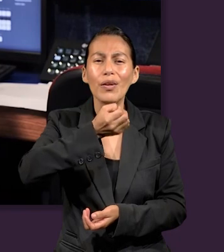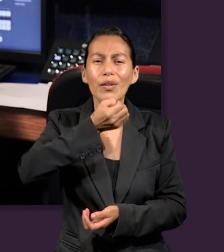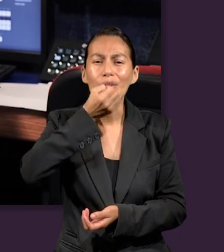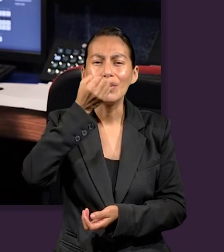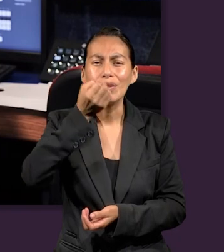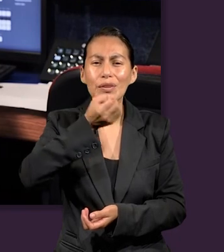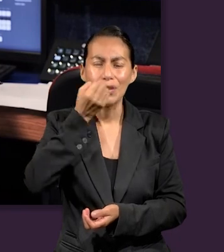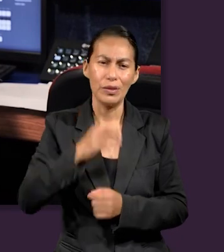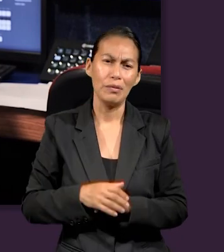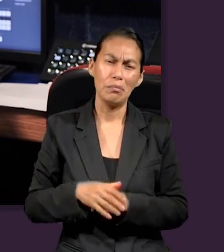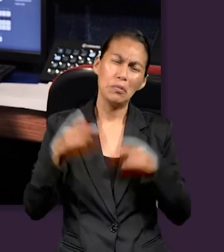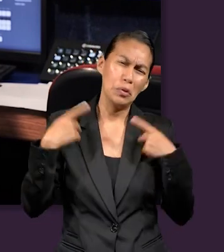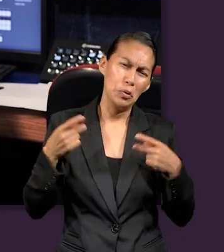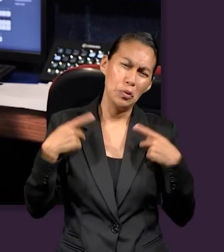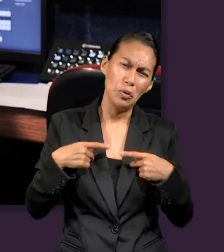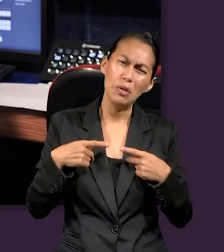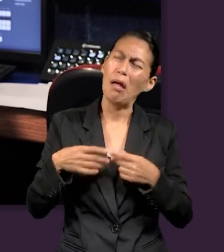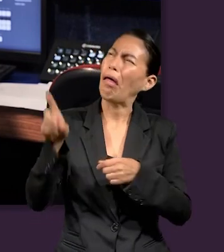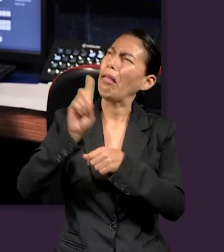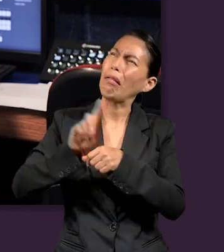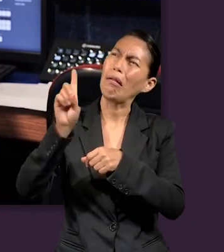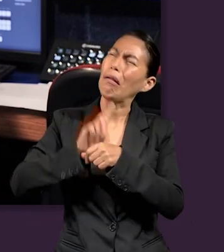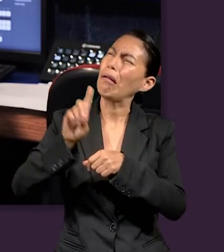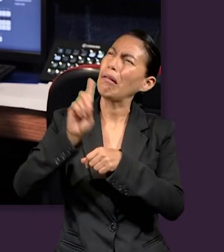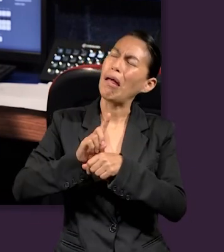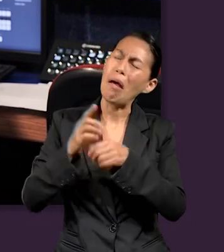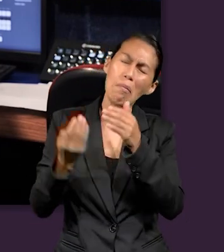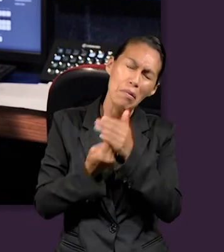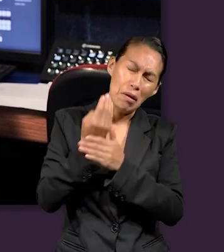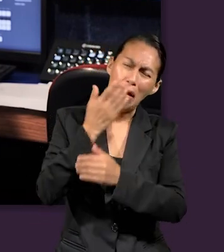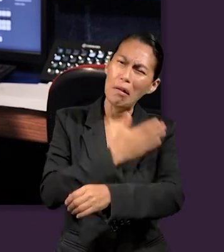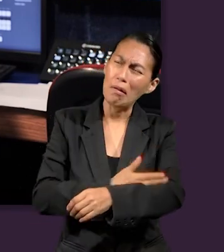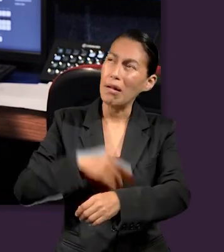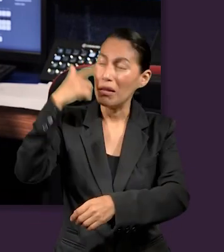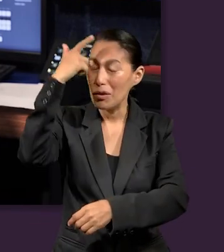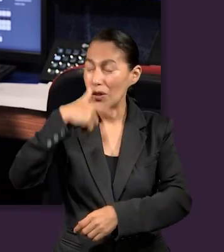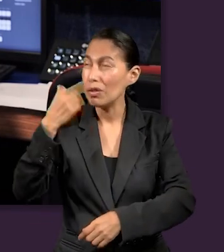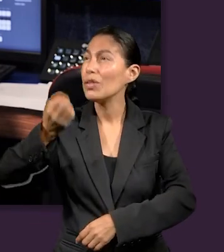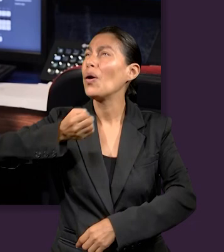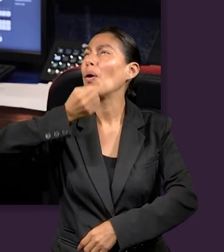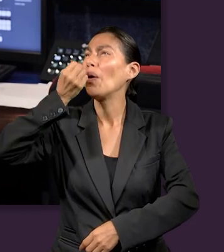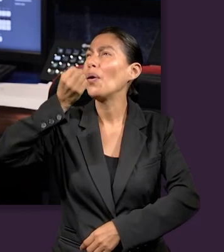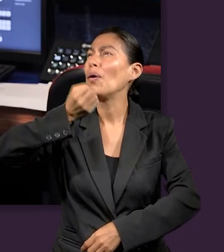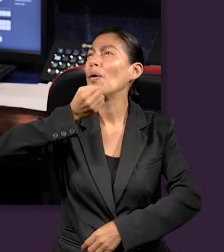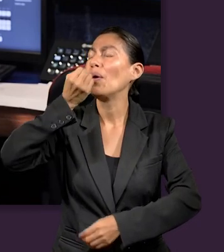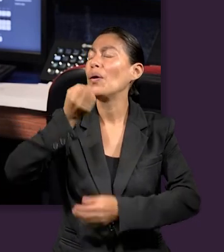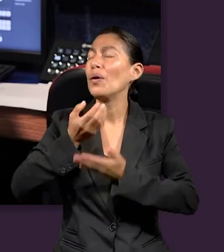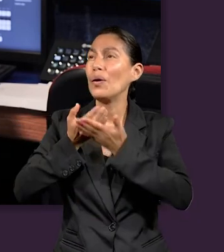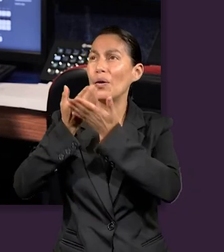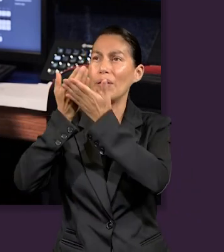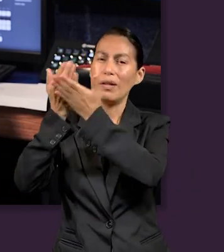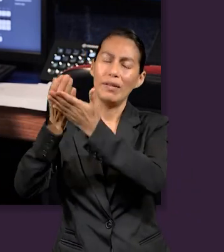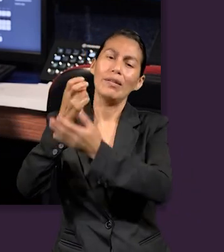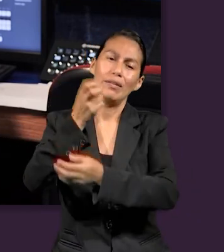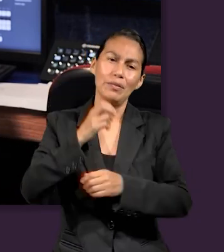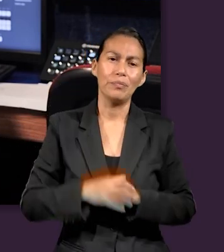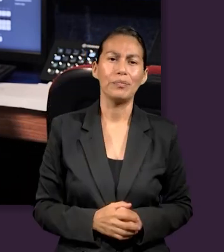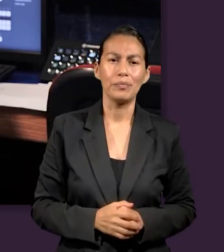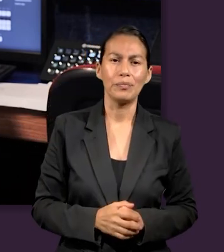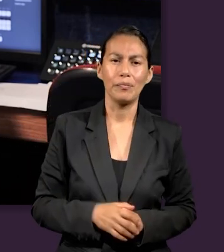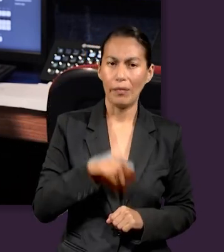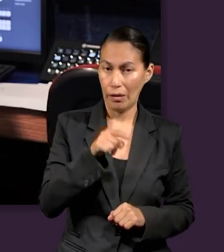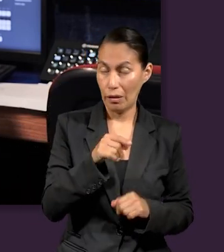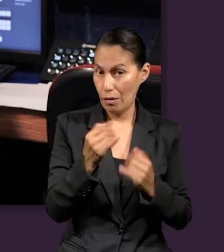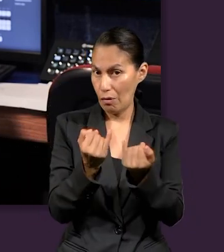aprecia mucho de sus santos, que oran a él día y noche. En este pasaje bíblico también